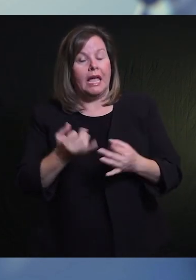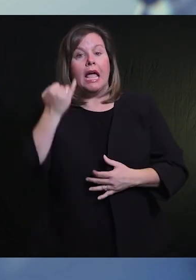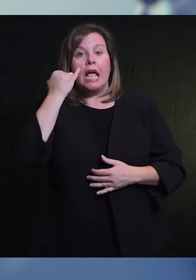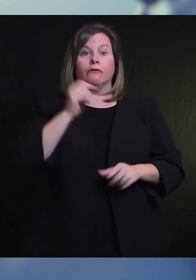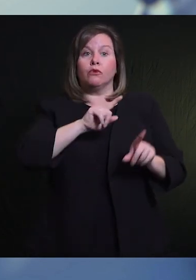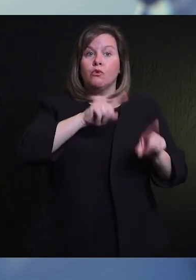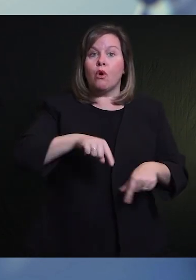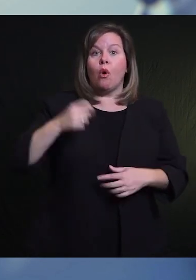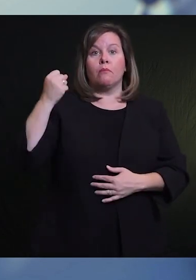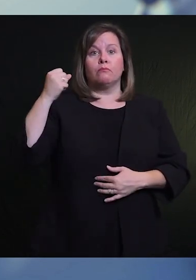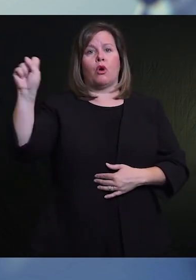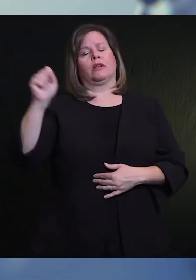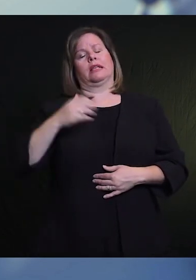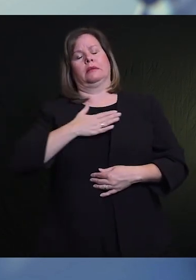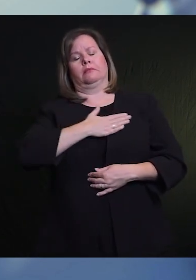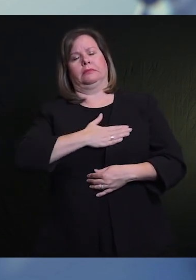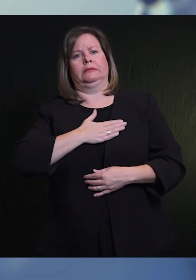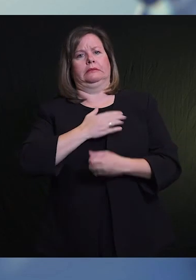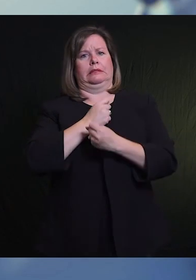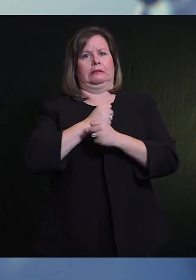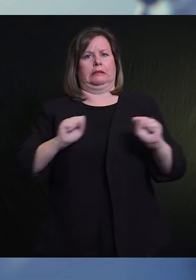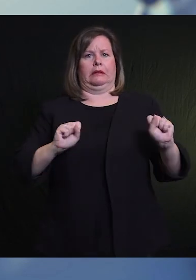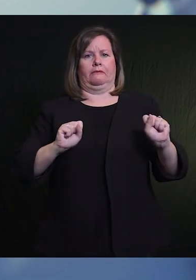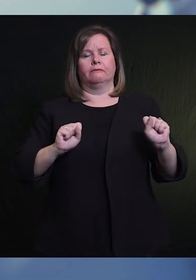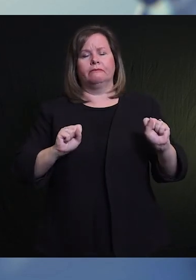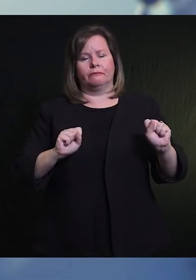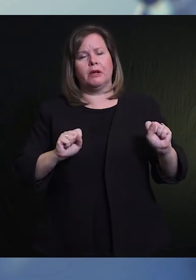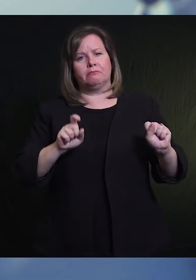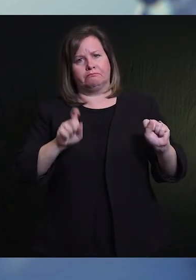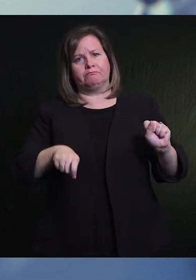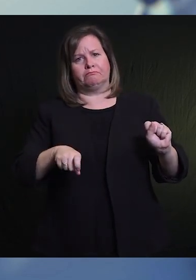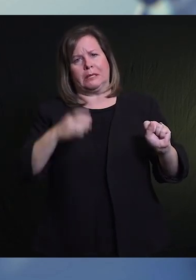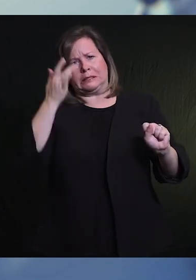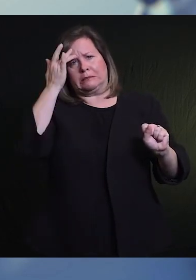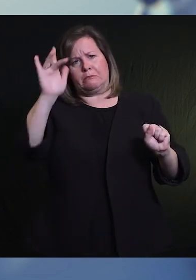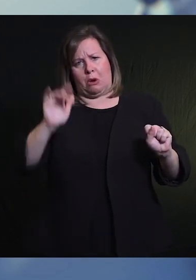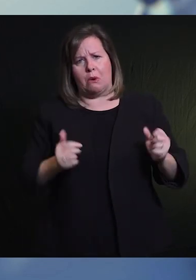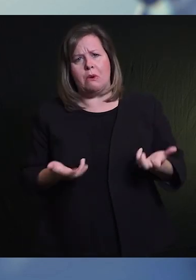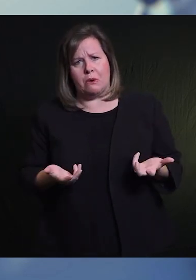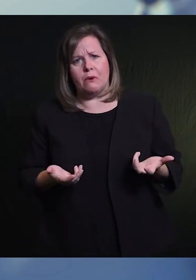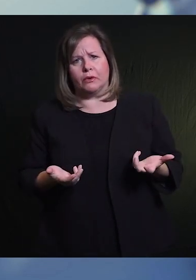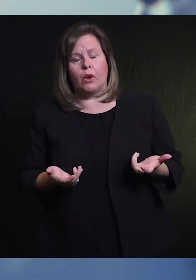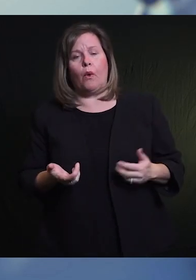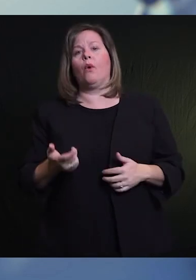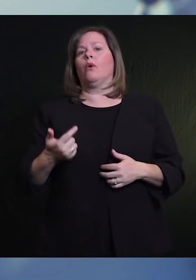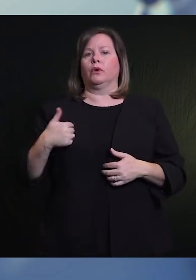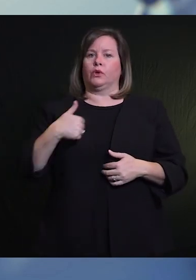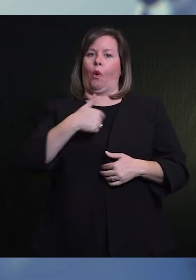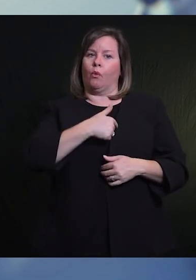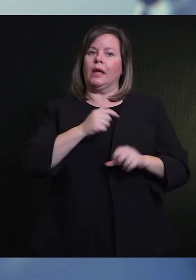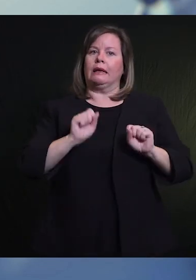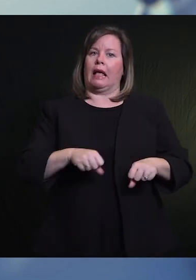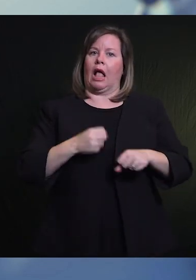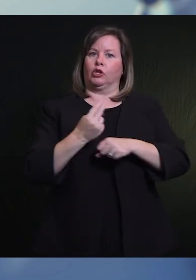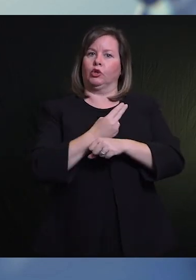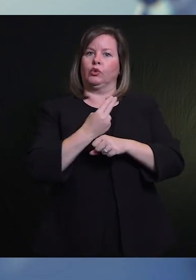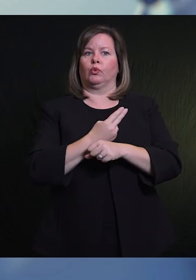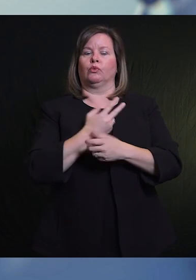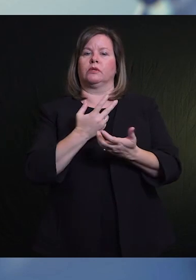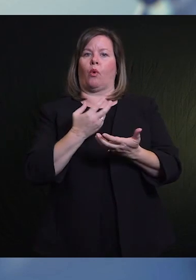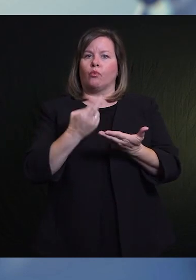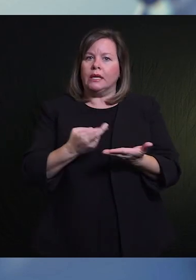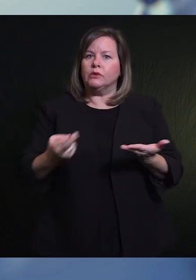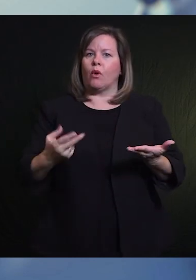con esto. Vamos a asegurarnos de utilizar las herramientas y los recursos que hemos aprendido en los últimos dos meses